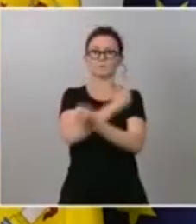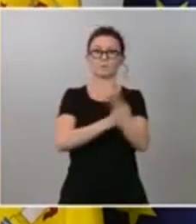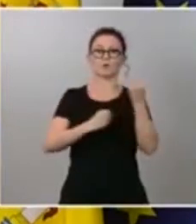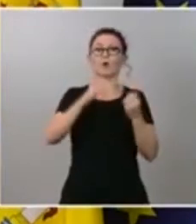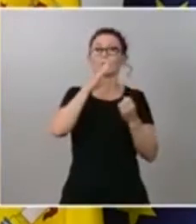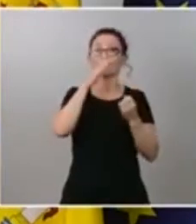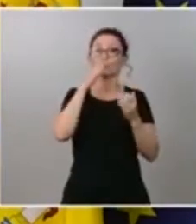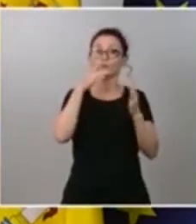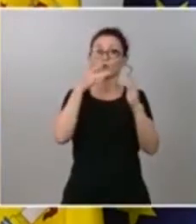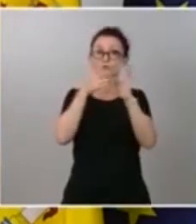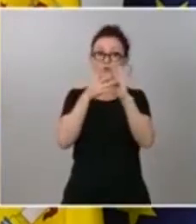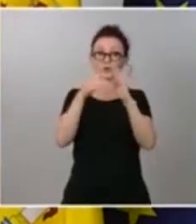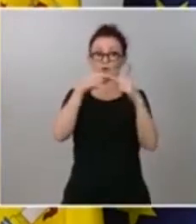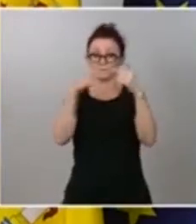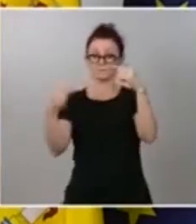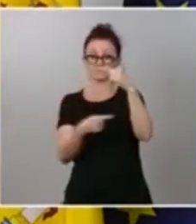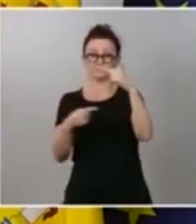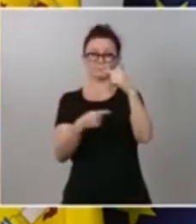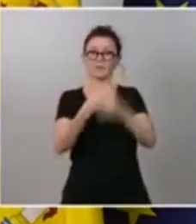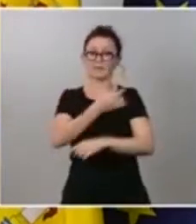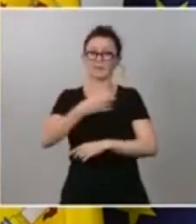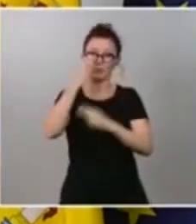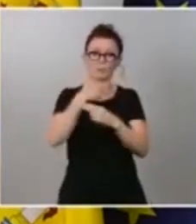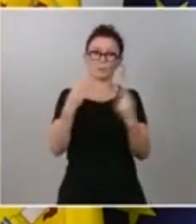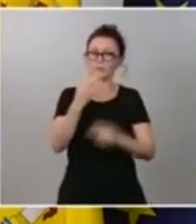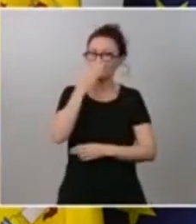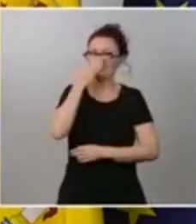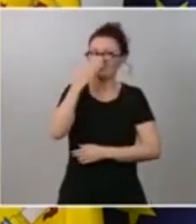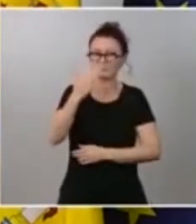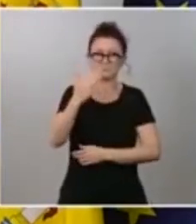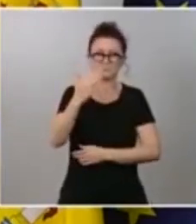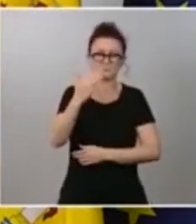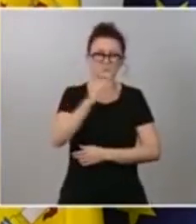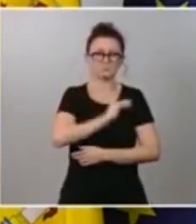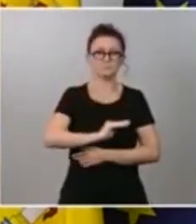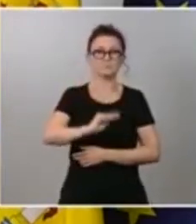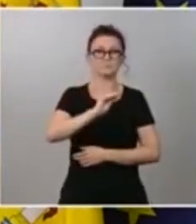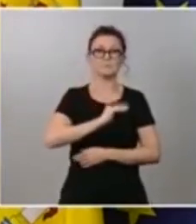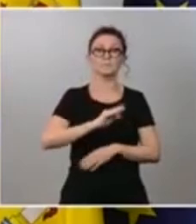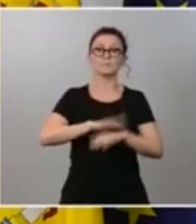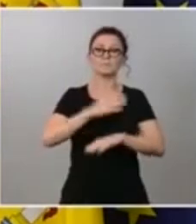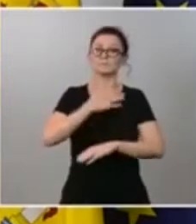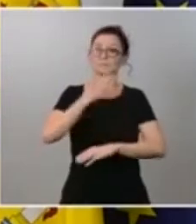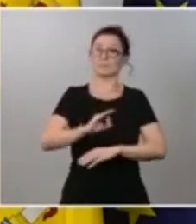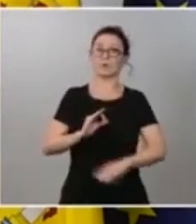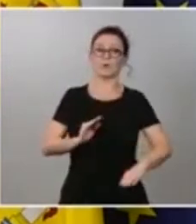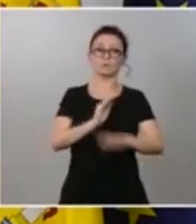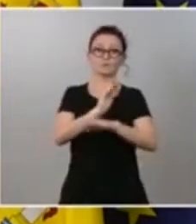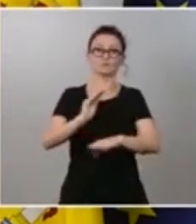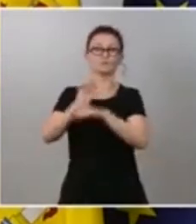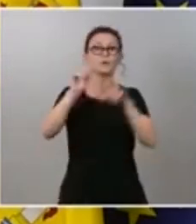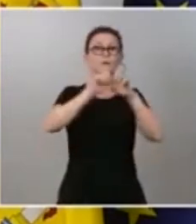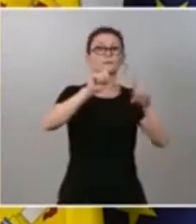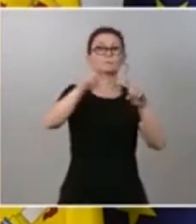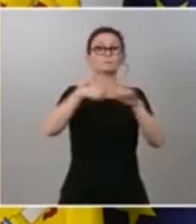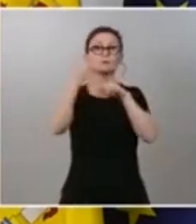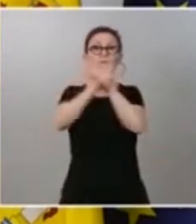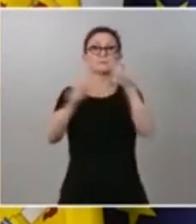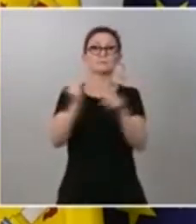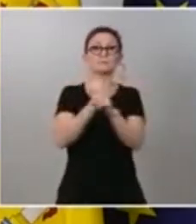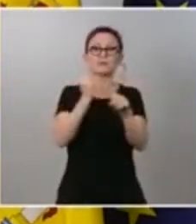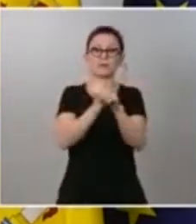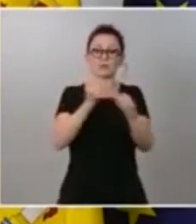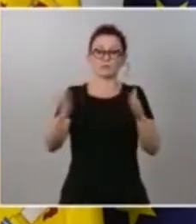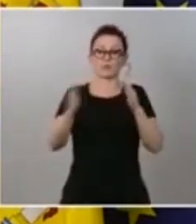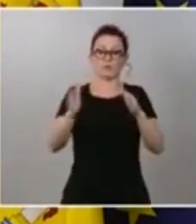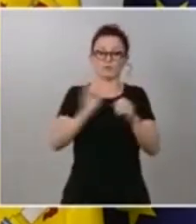en una deuda pública enorme para poder sostener las empresas y a los trabajadores y trabajadoras durante la pandemia y por tanto